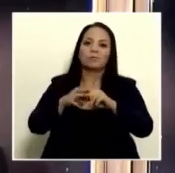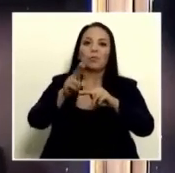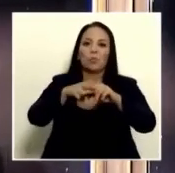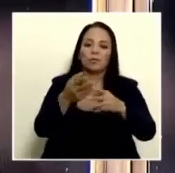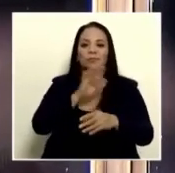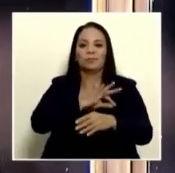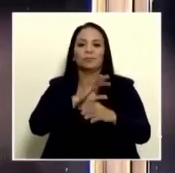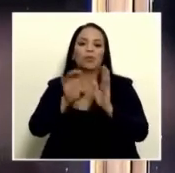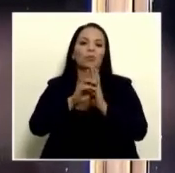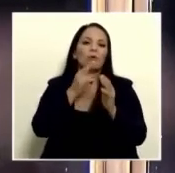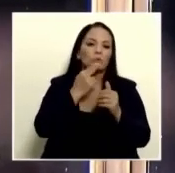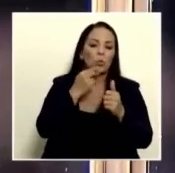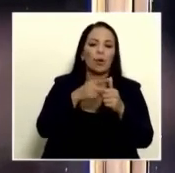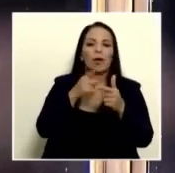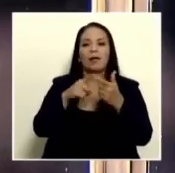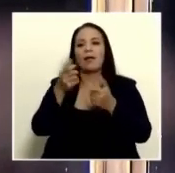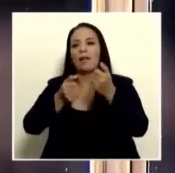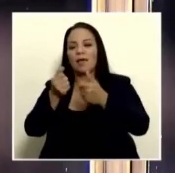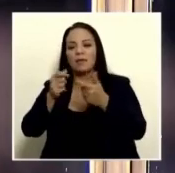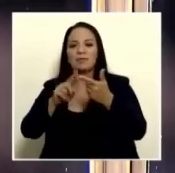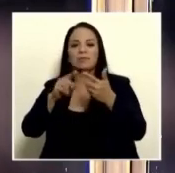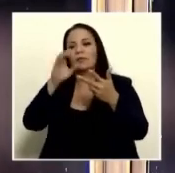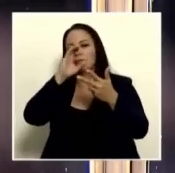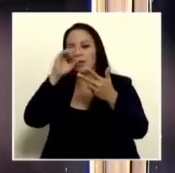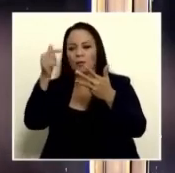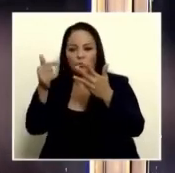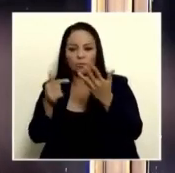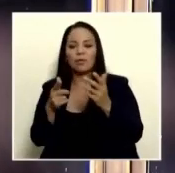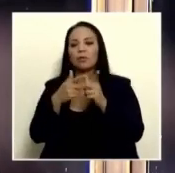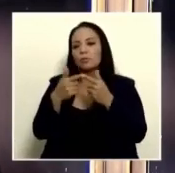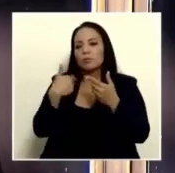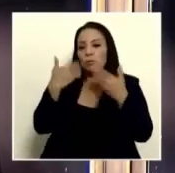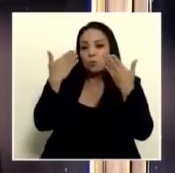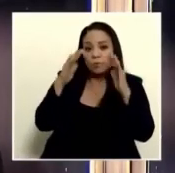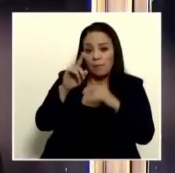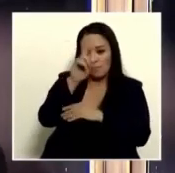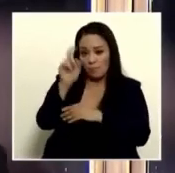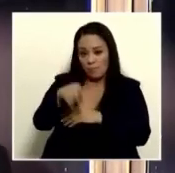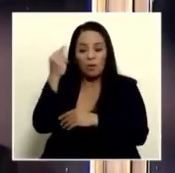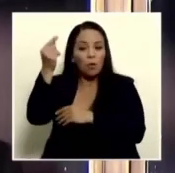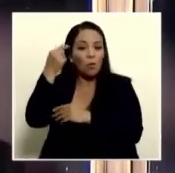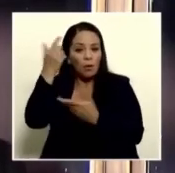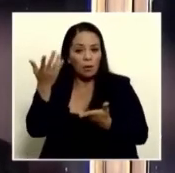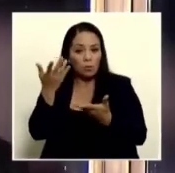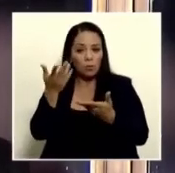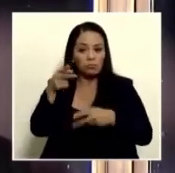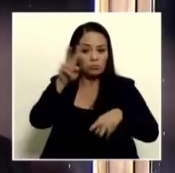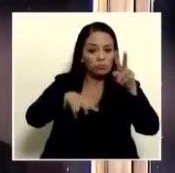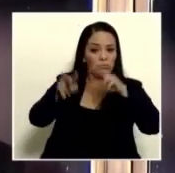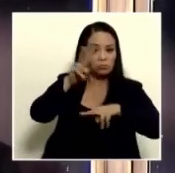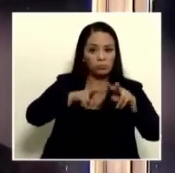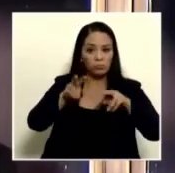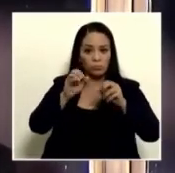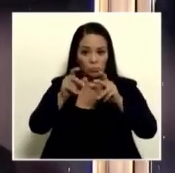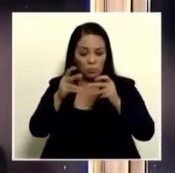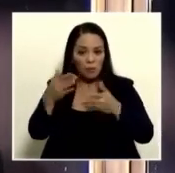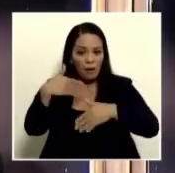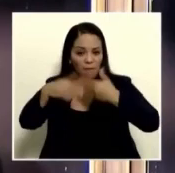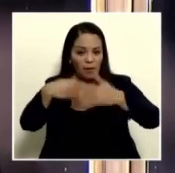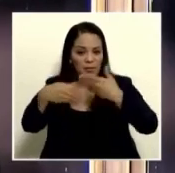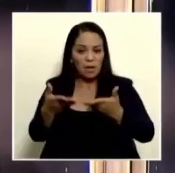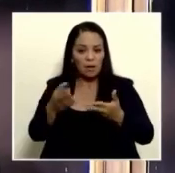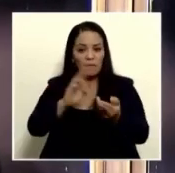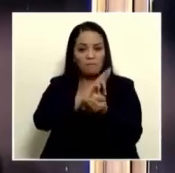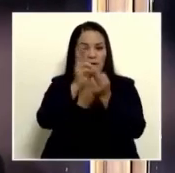azúcar leche el sector porcino también entonces no sé si el gobierno valora la posibilidad de avanzar con